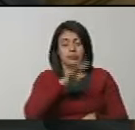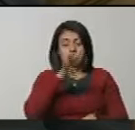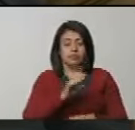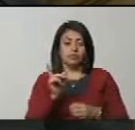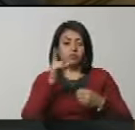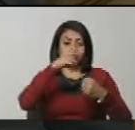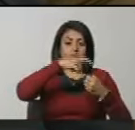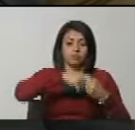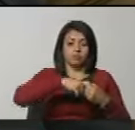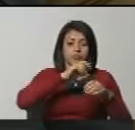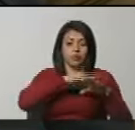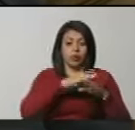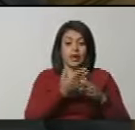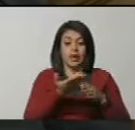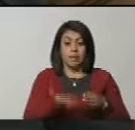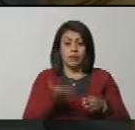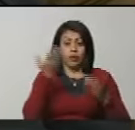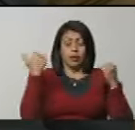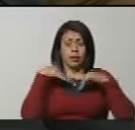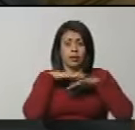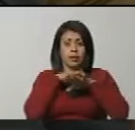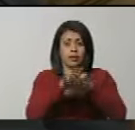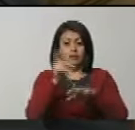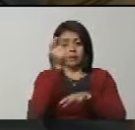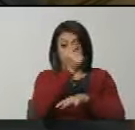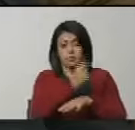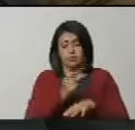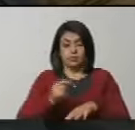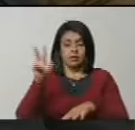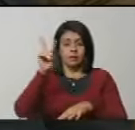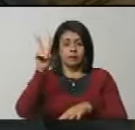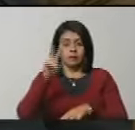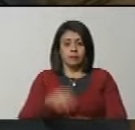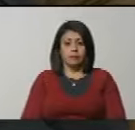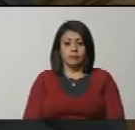Esequiba como parte integrante del territorio nacional.